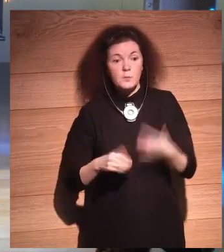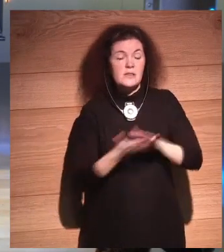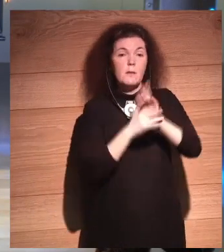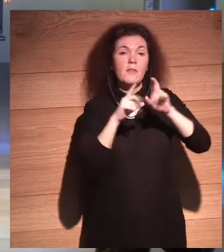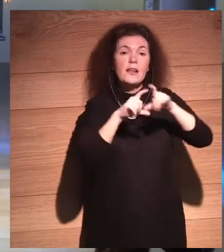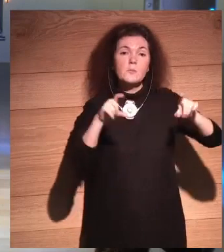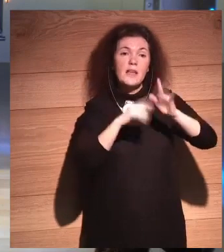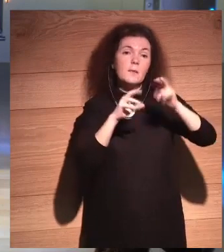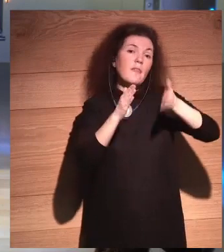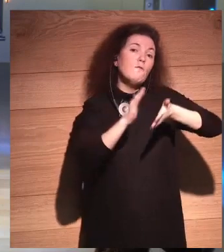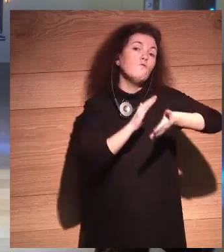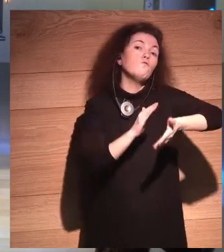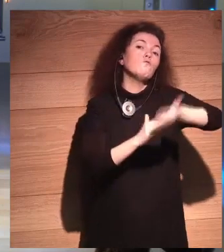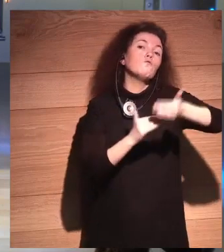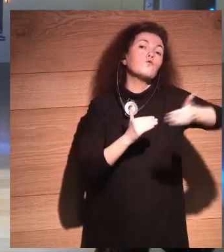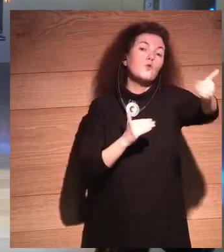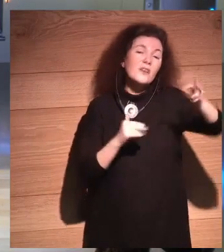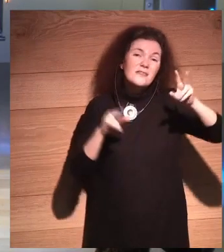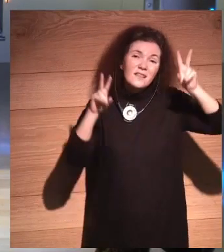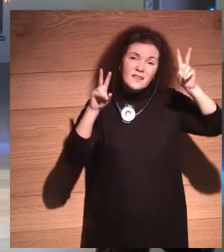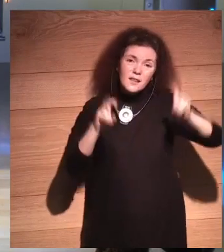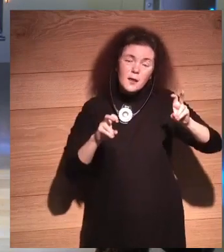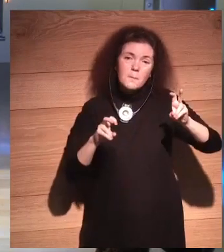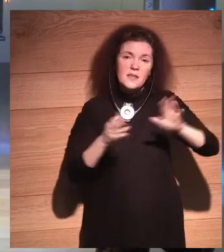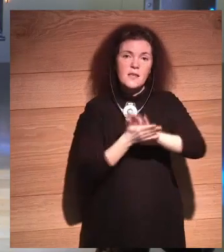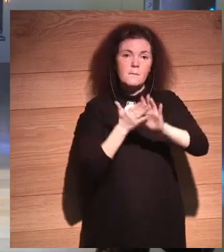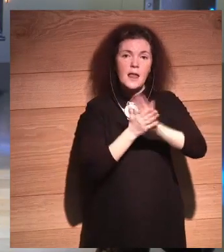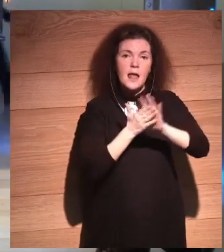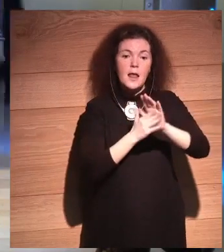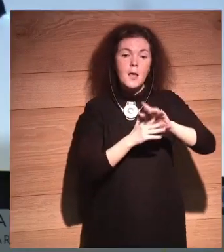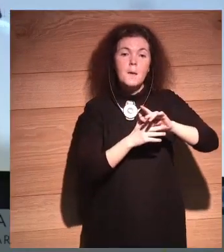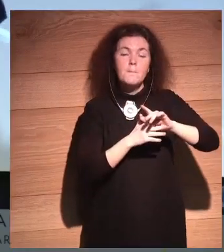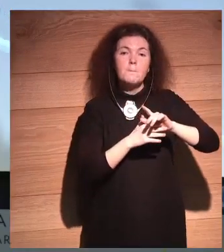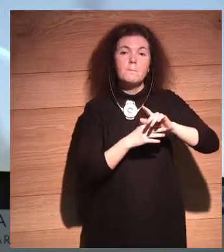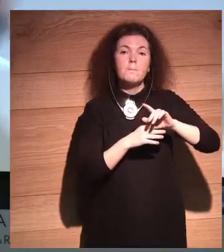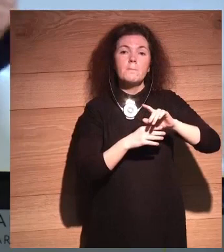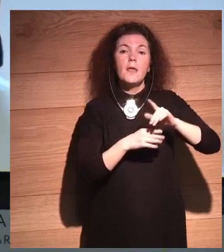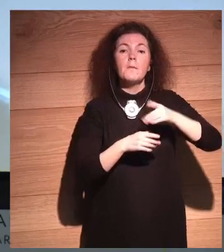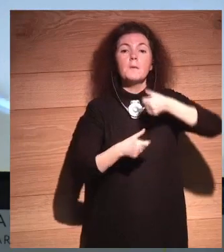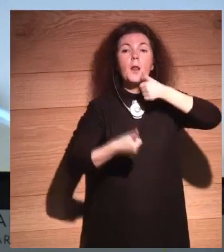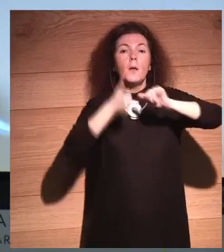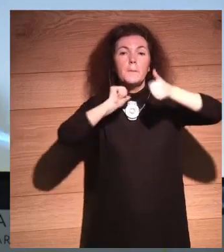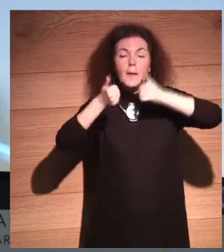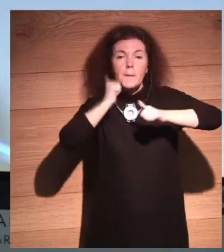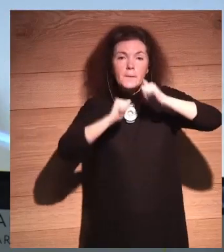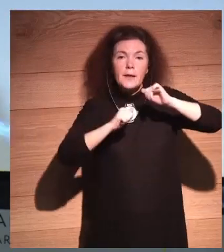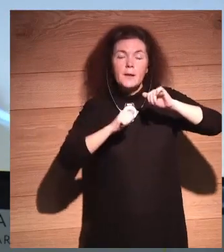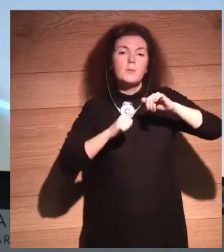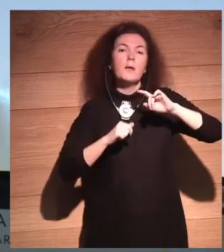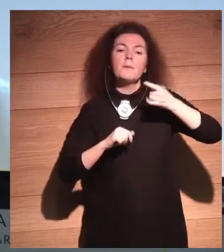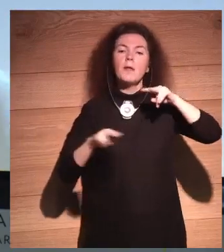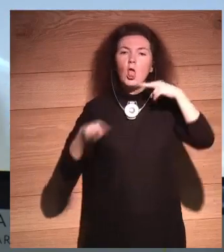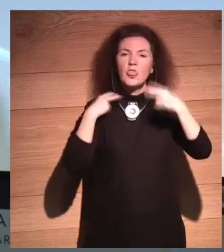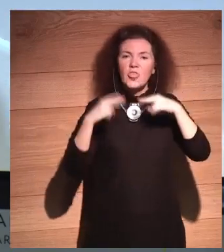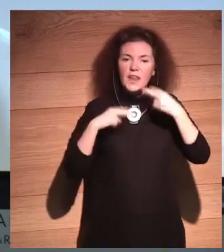sobre el futuro, estas son cuestiones de las que se habla después de tomar unas cuantas copas. Porque primero se toma la